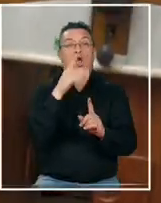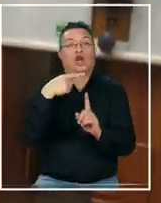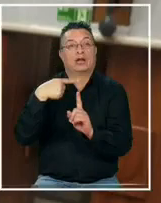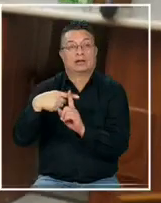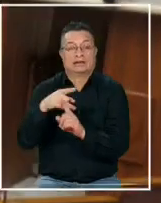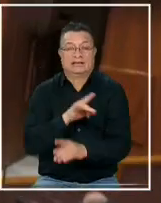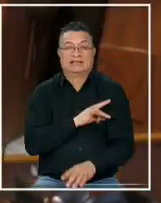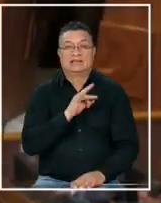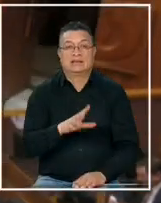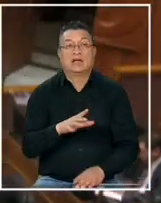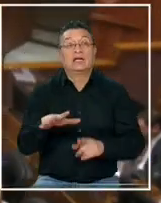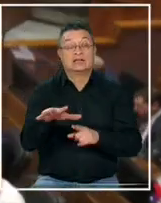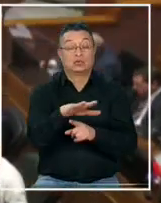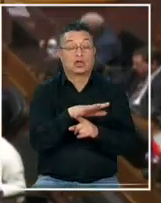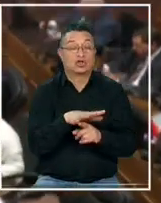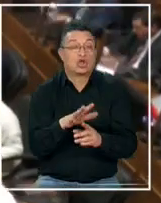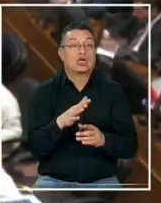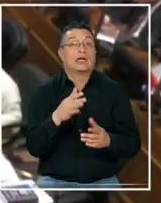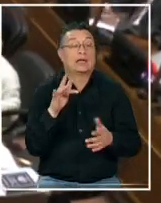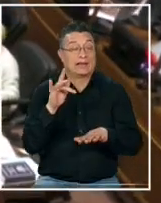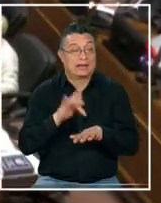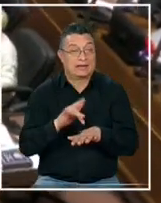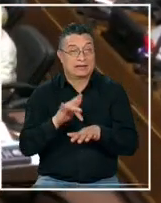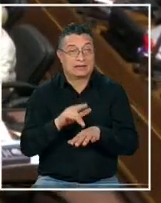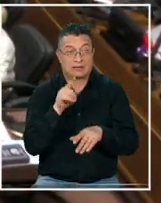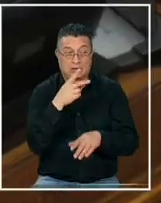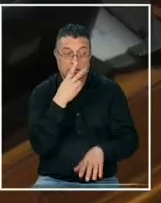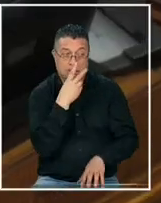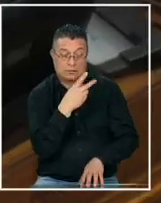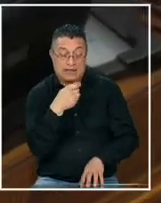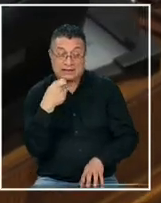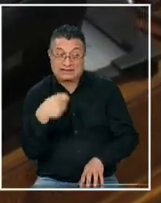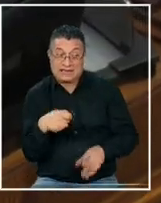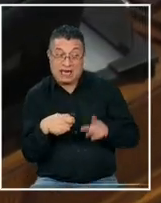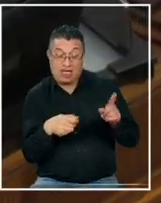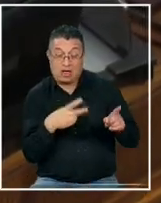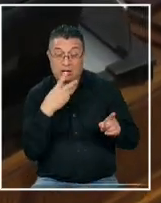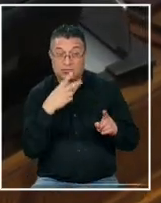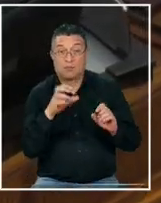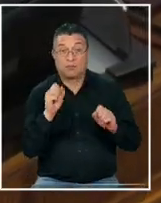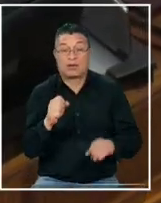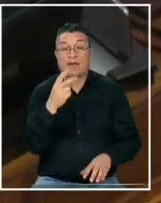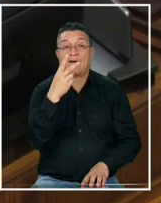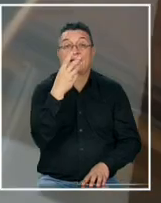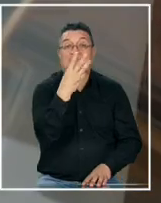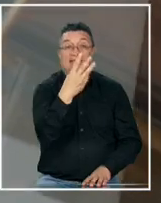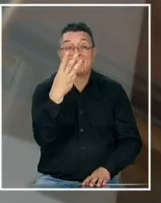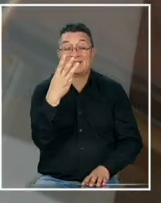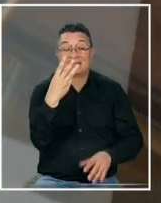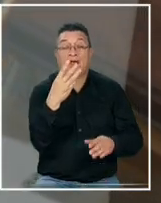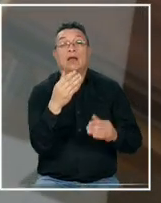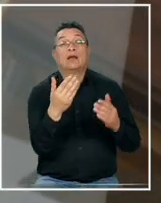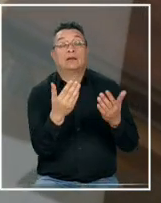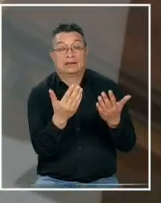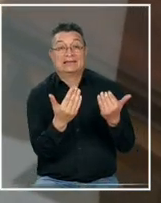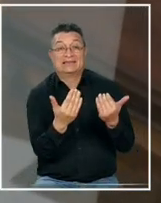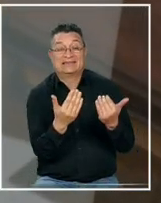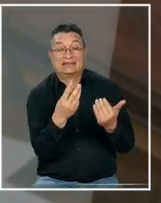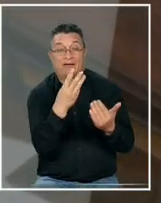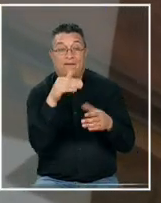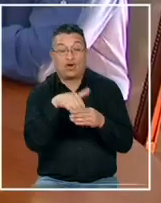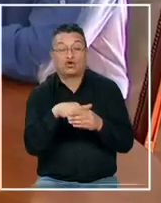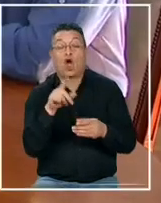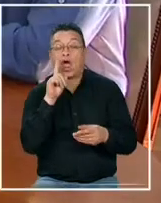escenario complejo más de un simple vistazo al Senado le otorga al gobierno posibles 23 de los 33 apoyos necesarios